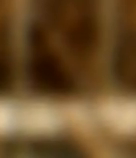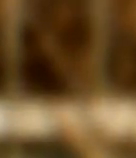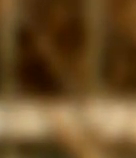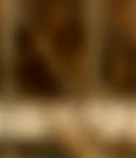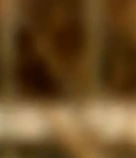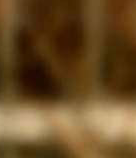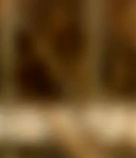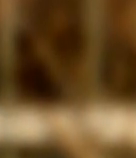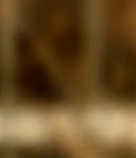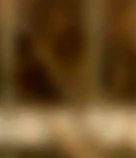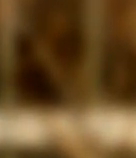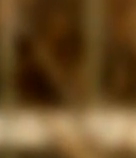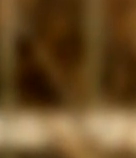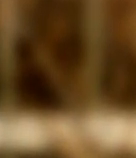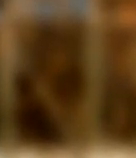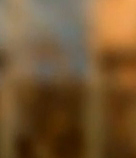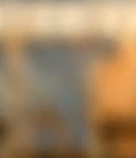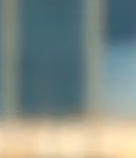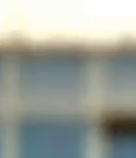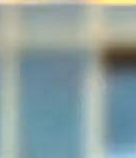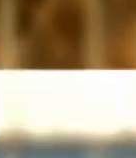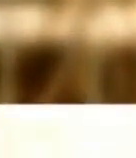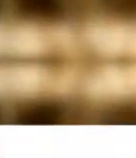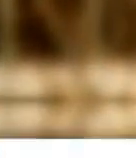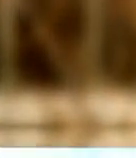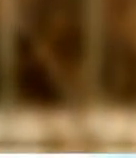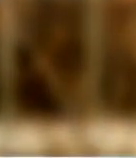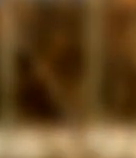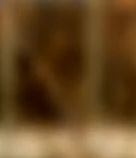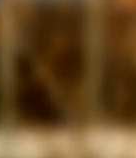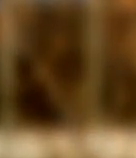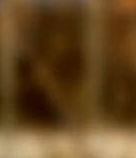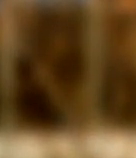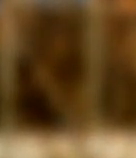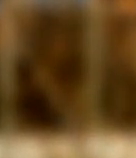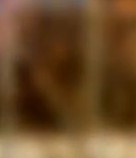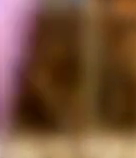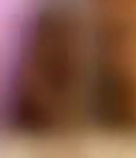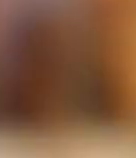Adelante, por Adelante, favor.